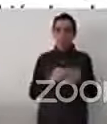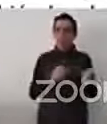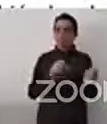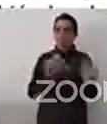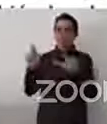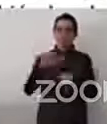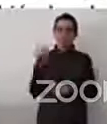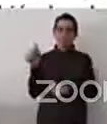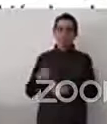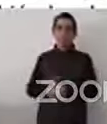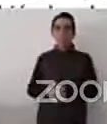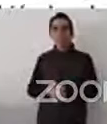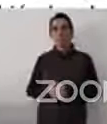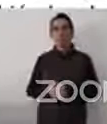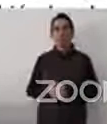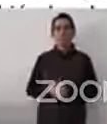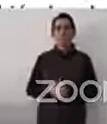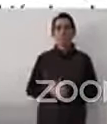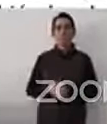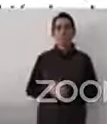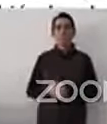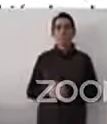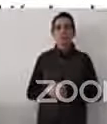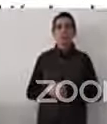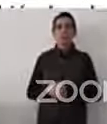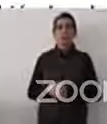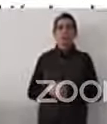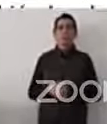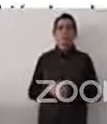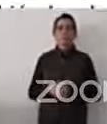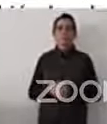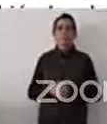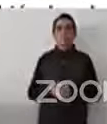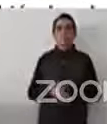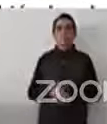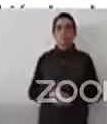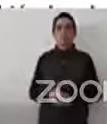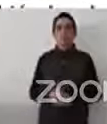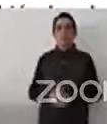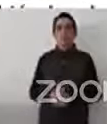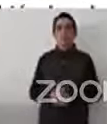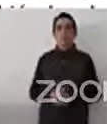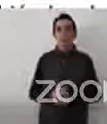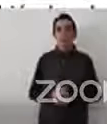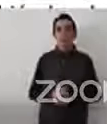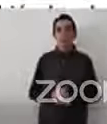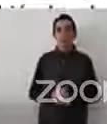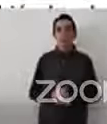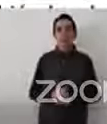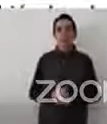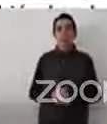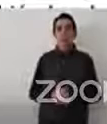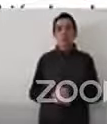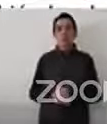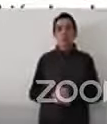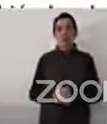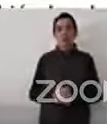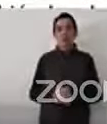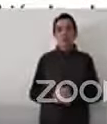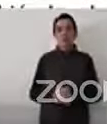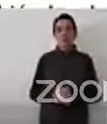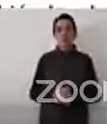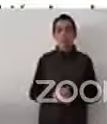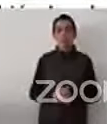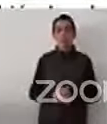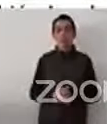Y les hablaba de, sobre todo, bueno, he revisado algunas estadísticas de León.